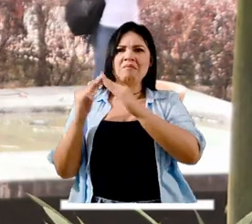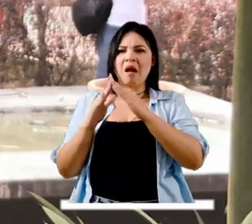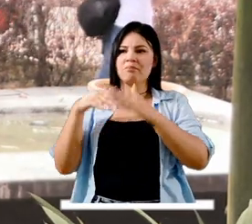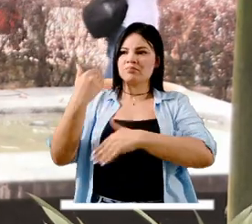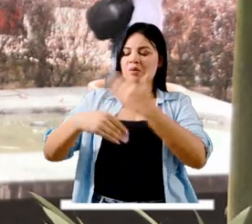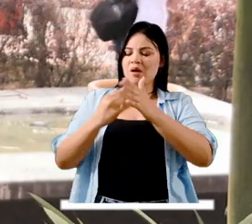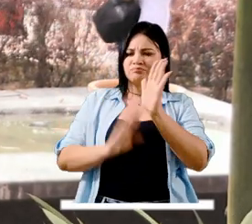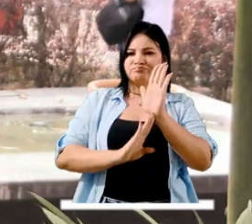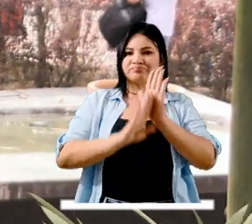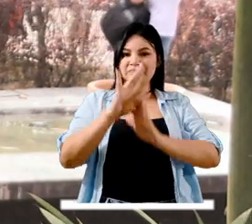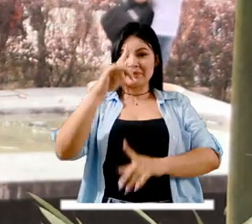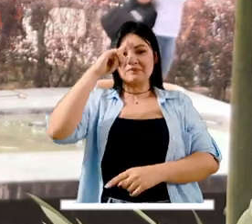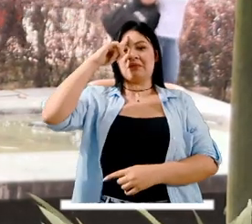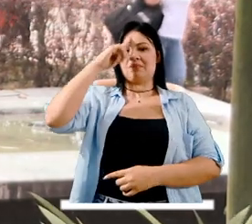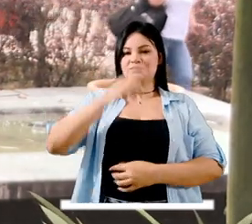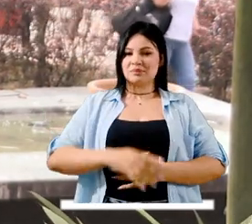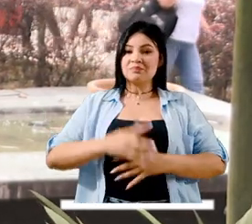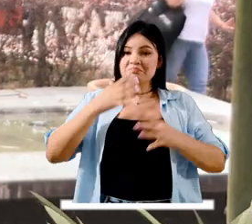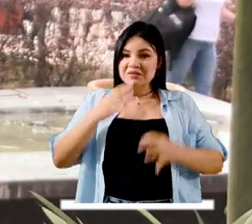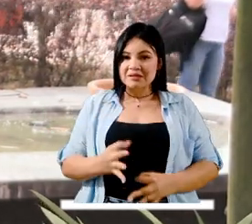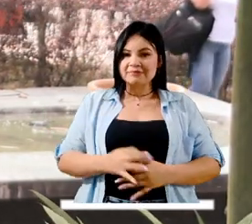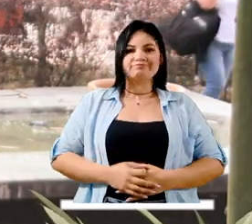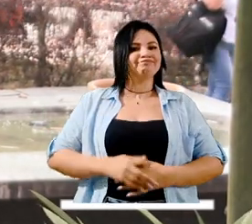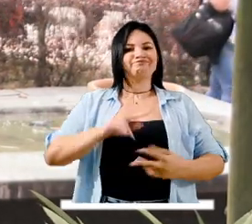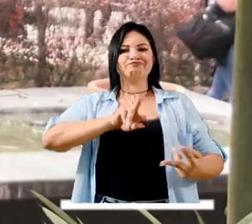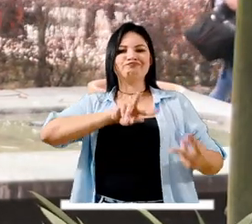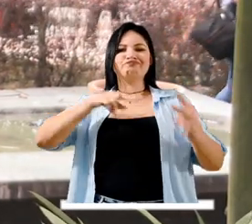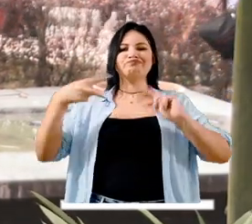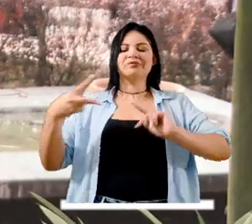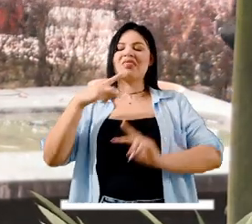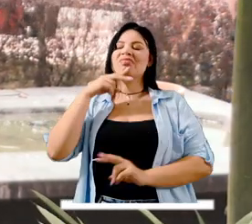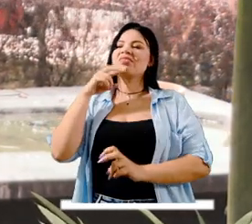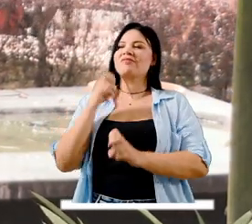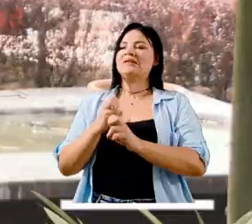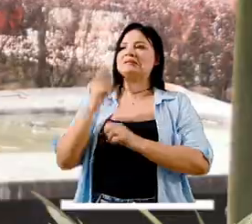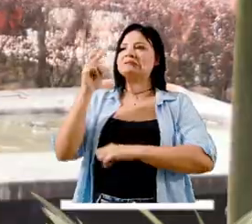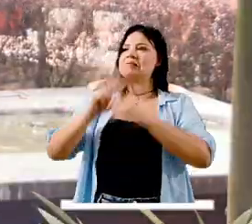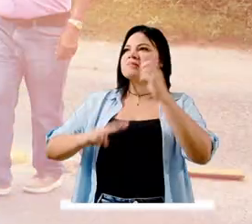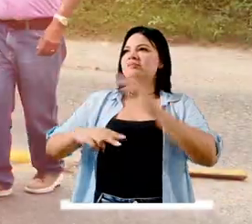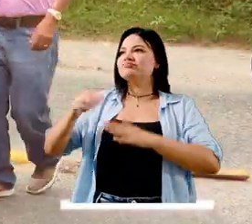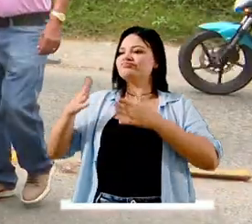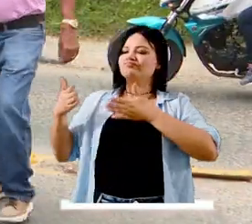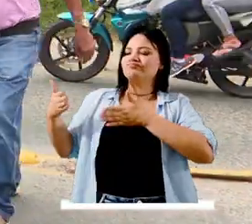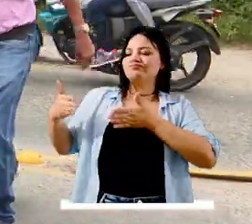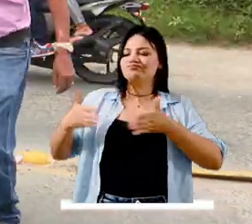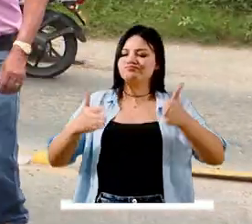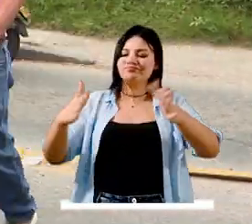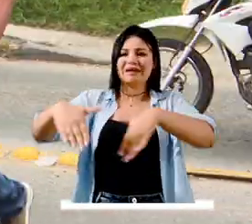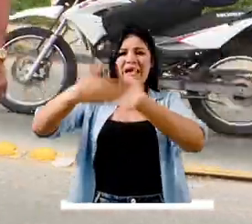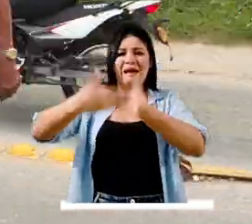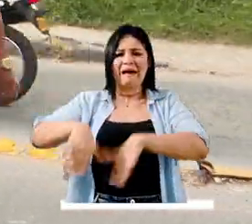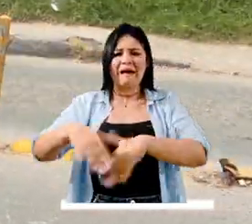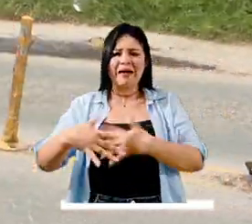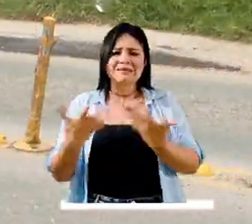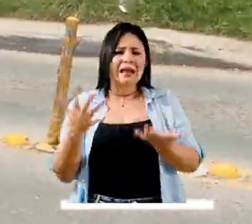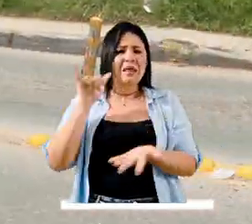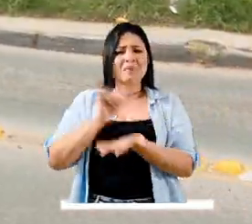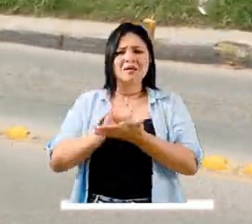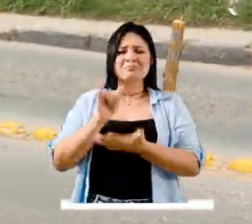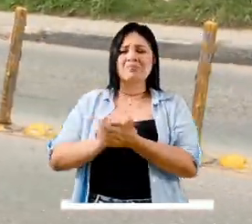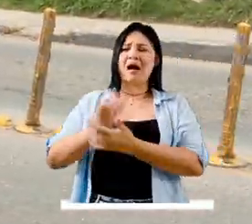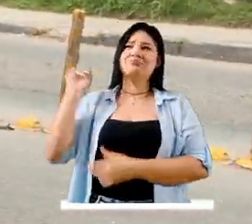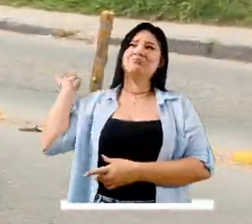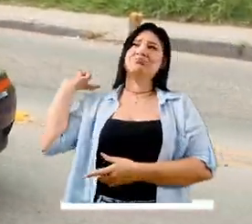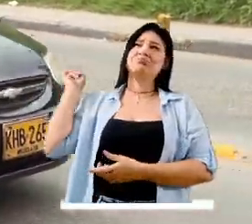desarrollo pero al contrario ha traído una gran dificultad en el tema de infraestructura vial porque seguimos teniendo las mismas vías de hace